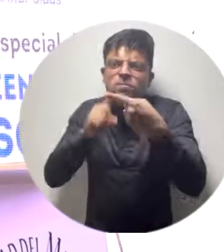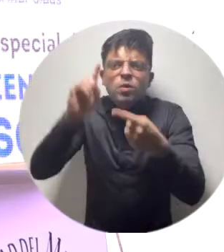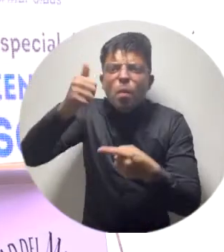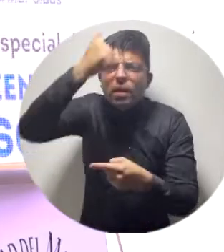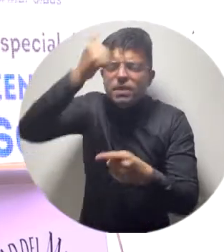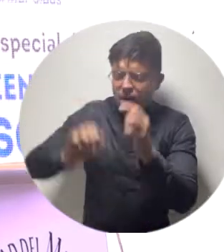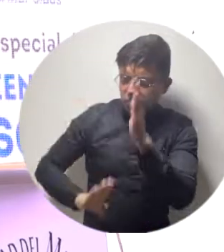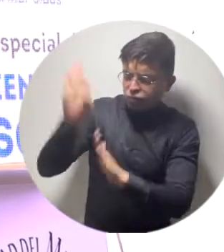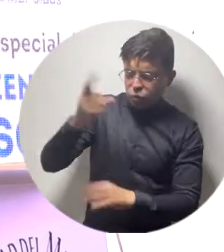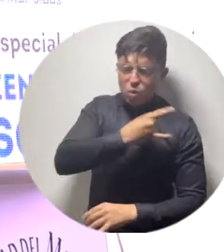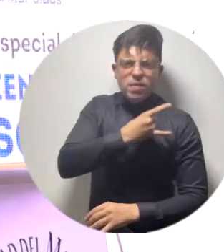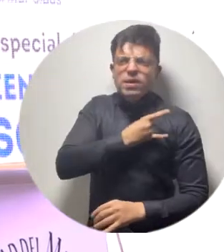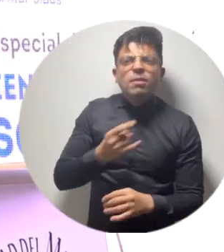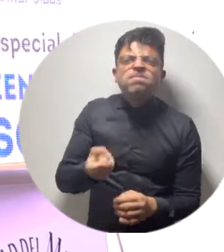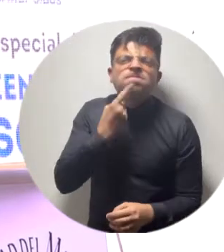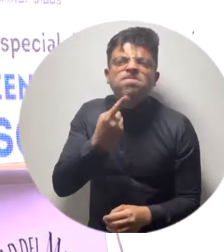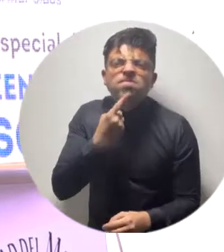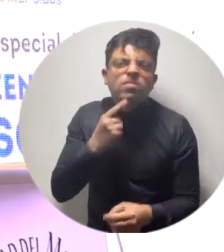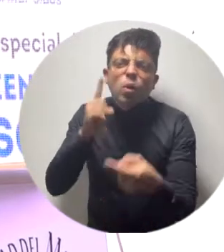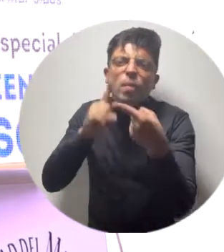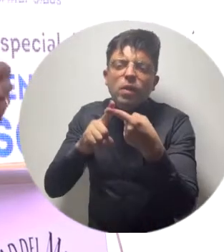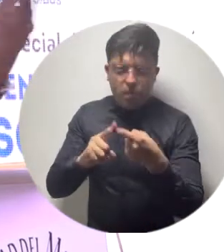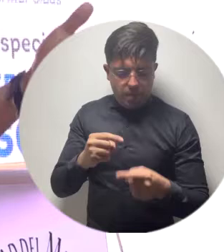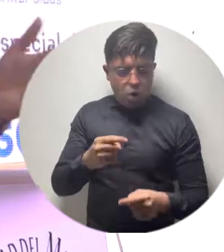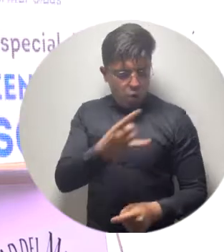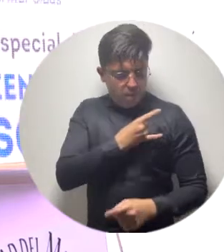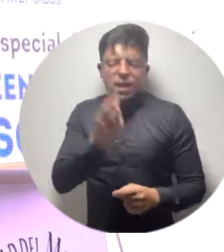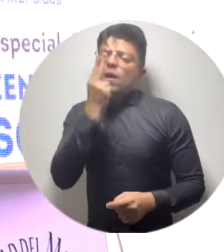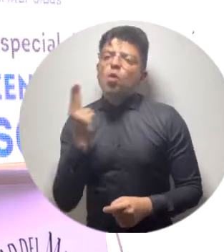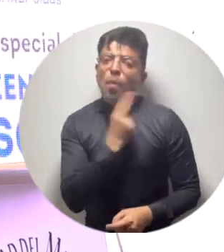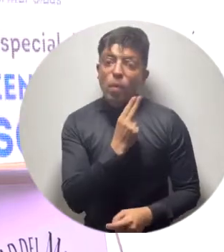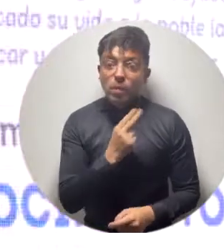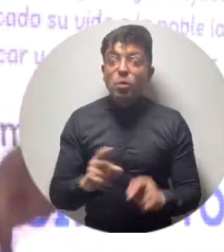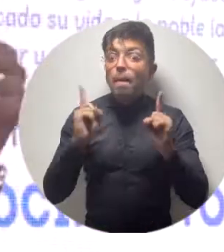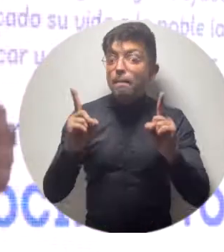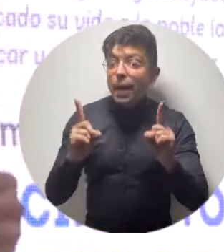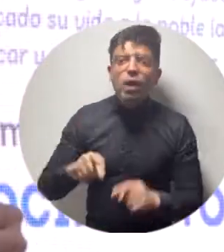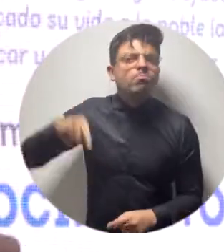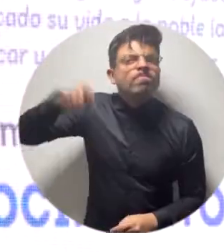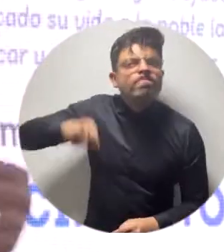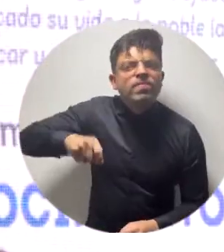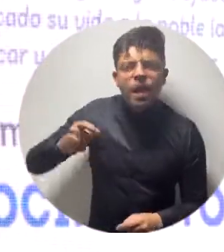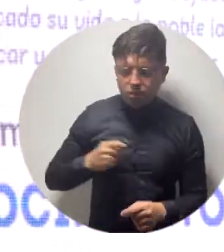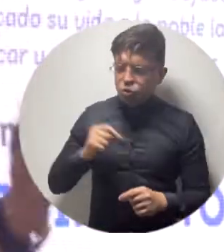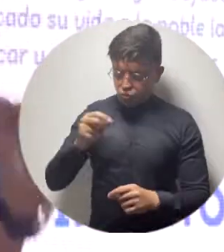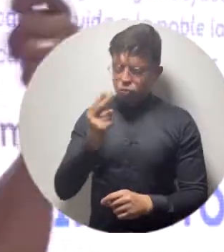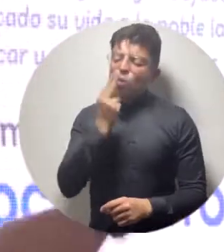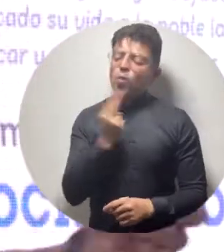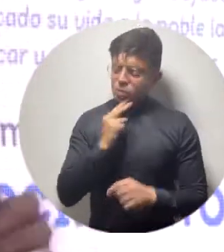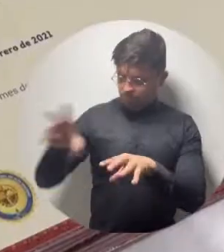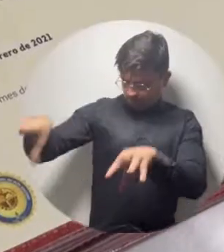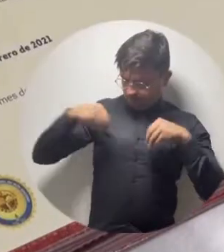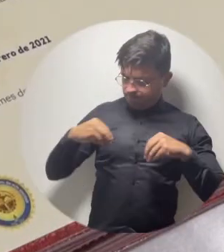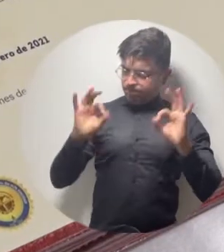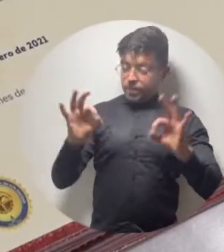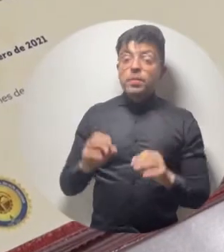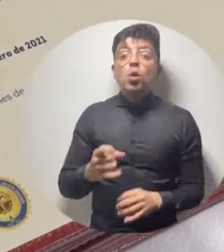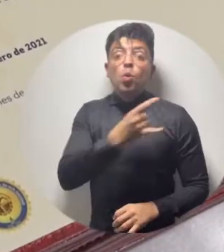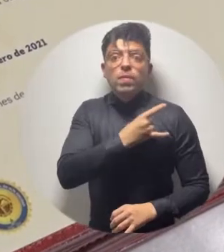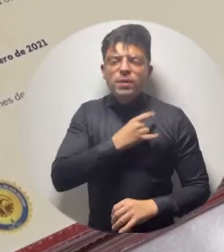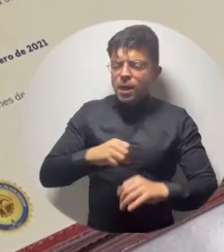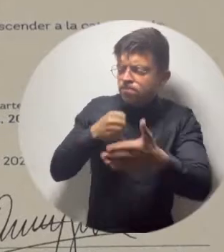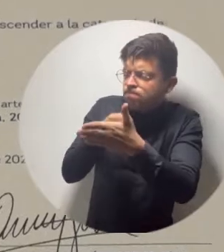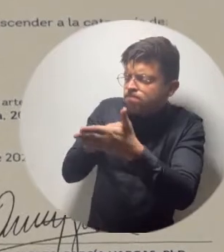Las metas del plan de desarrollo de la universidad dicen precisamente una universidad muy cognitiva, pero necesitamos también que vengan a asumir ese compromiso. Y la